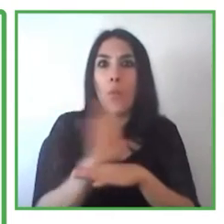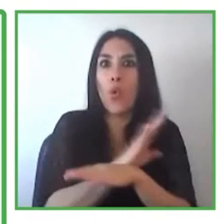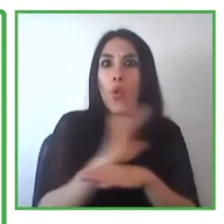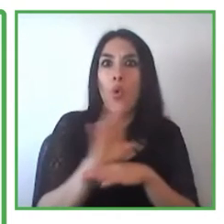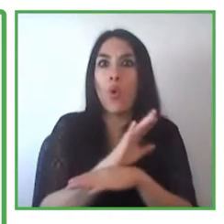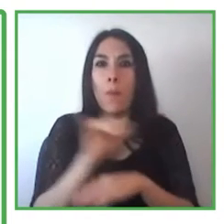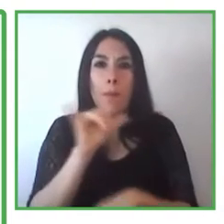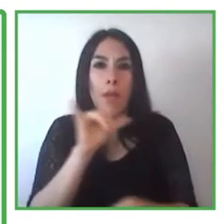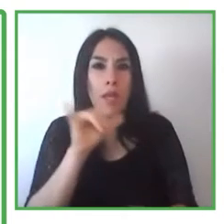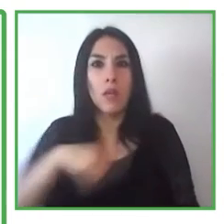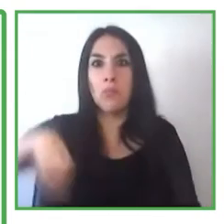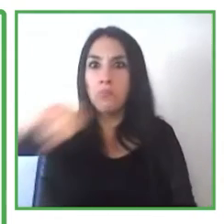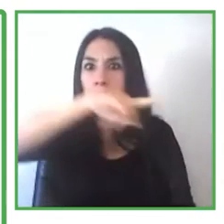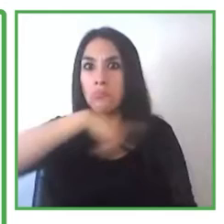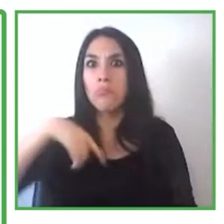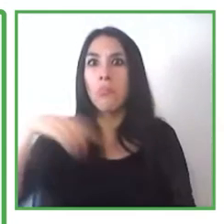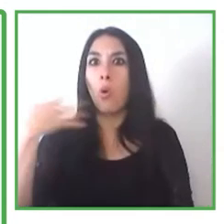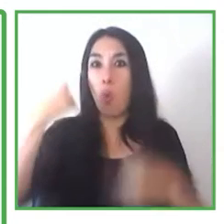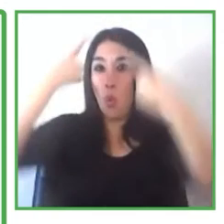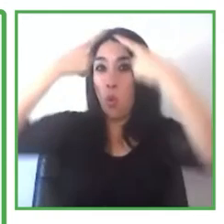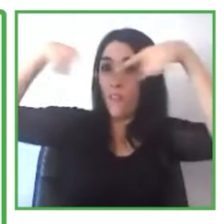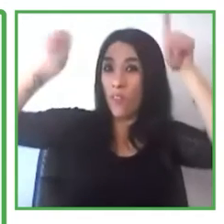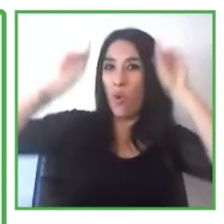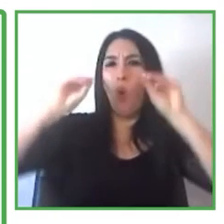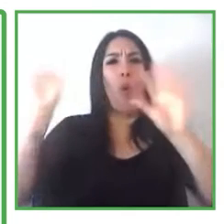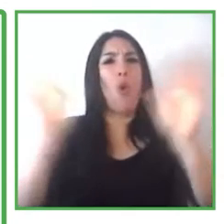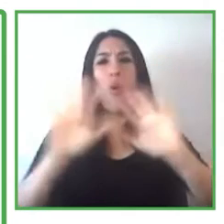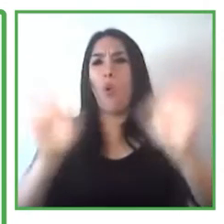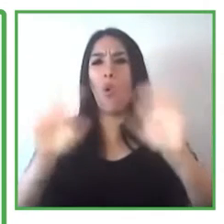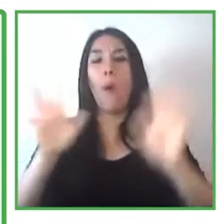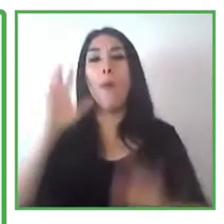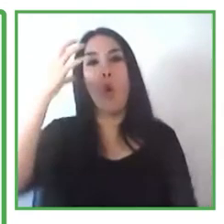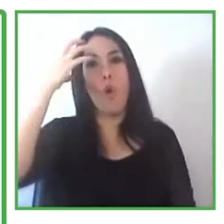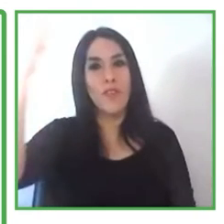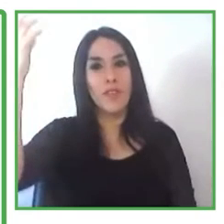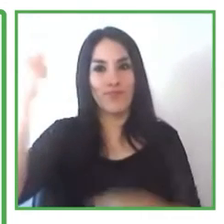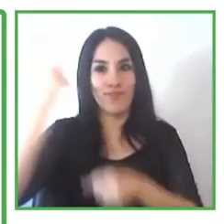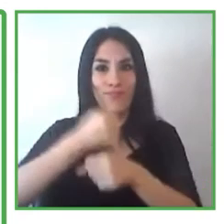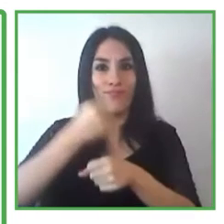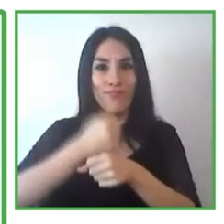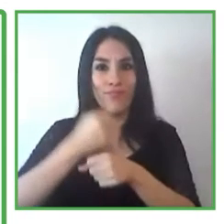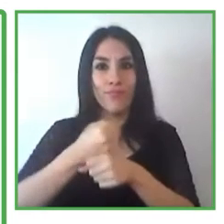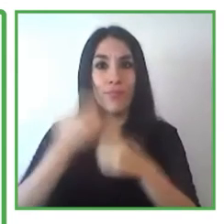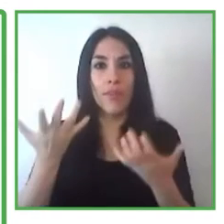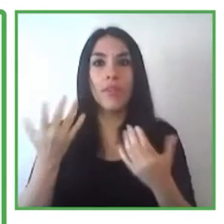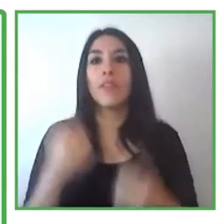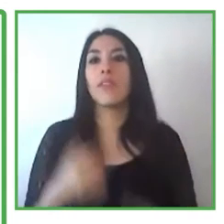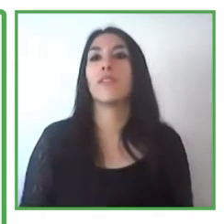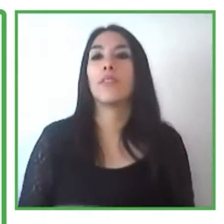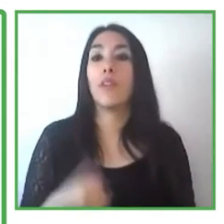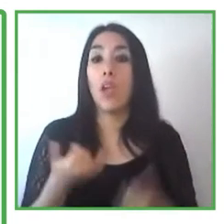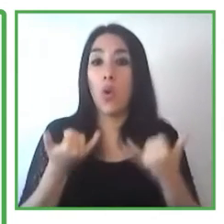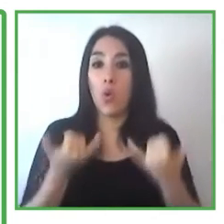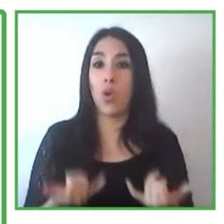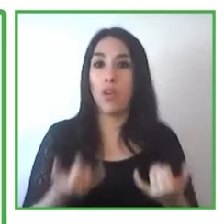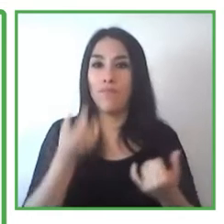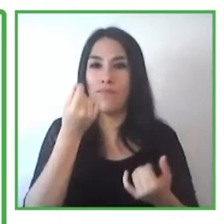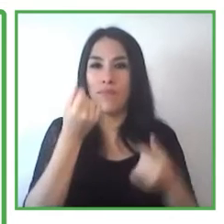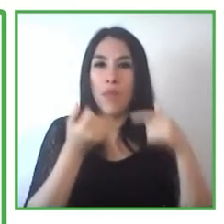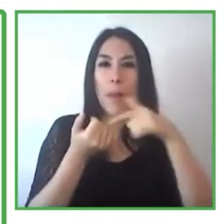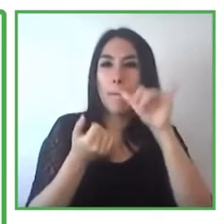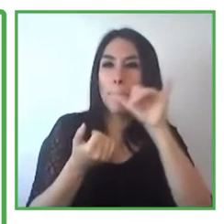Ministerio de Educación Pública, que es aquí donde efectivamente se dan las becas. Nosotros lo que damos es un subsidio de